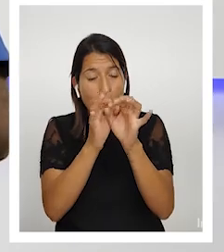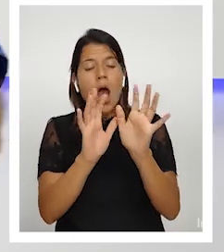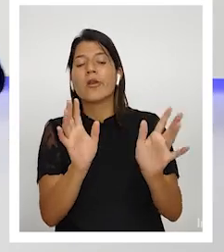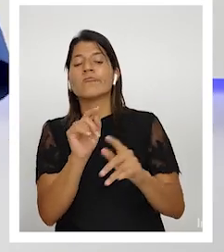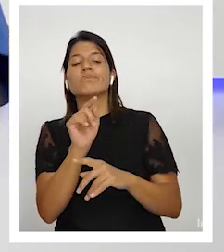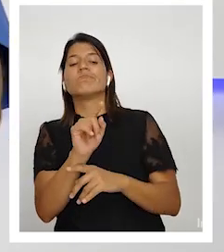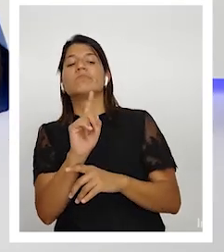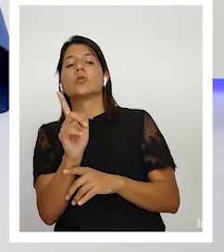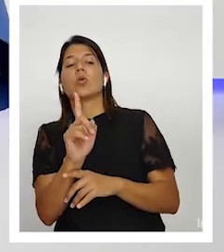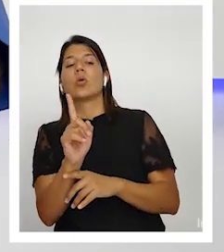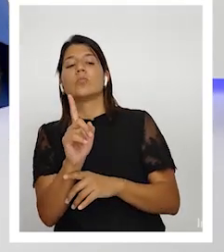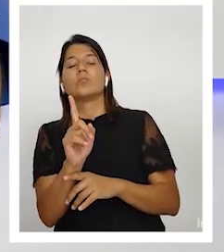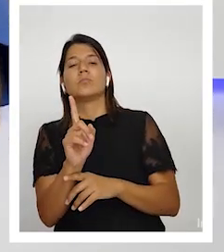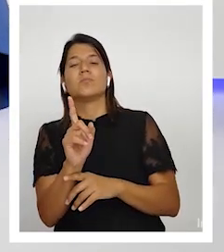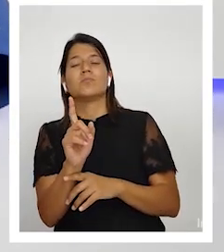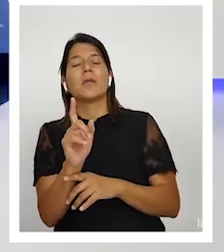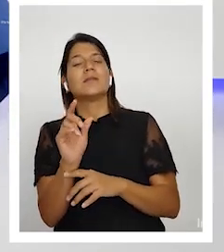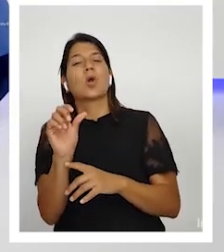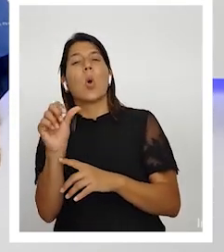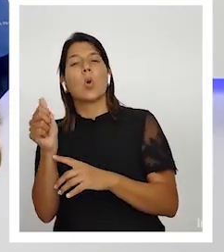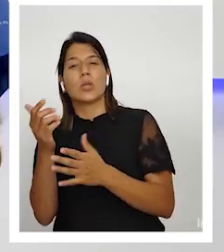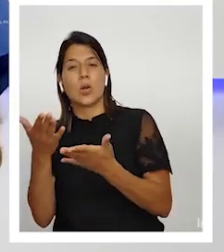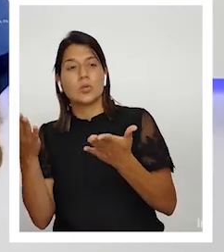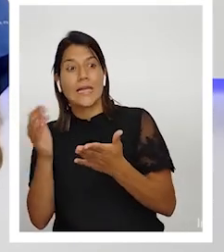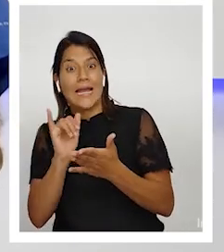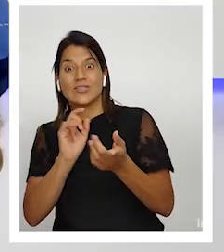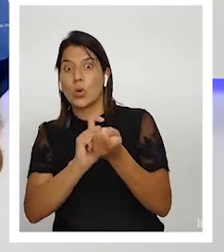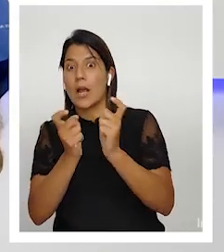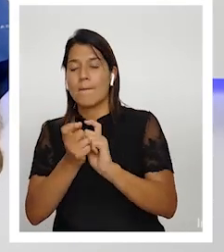¿verdad? ya eso de alguna forma se venía